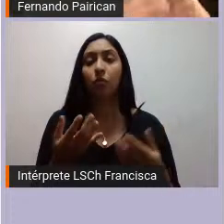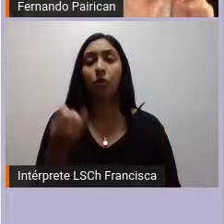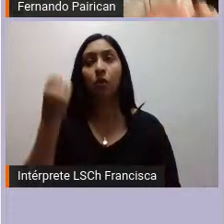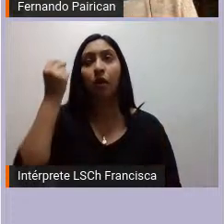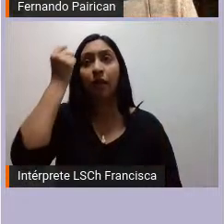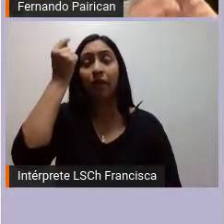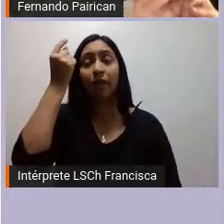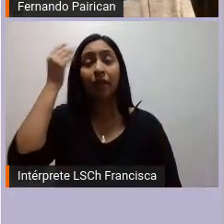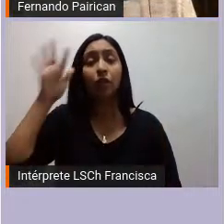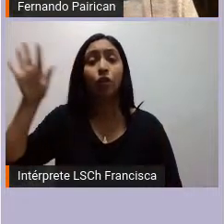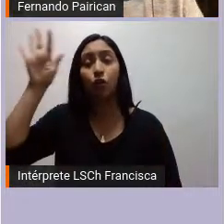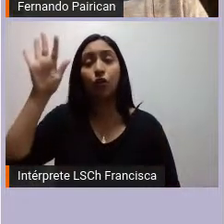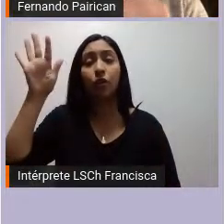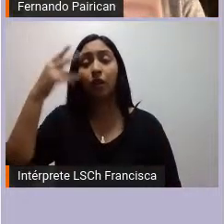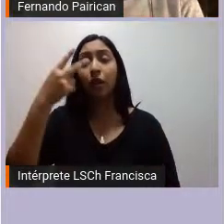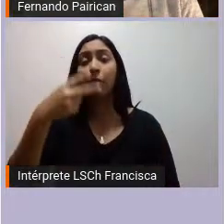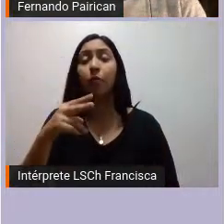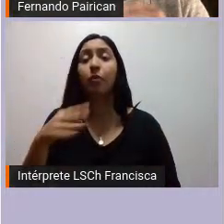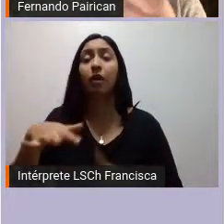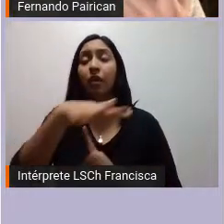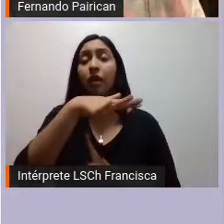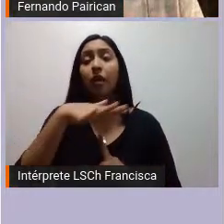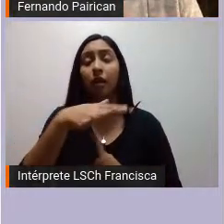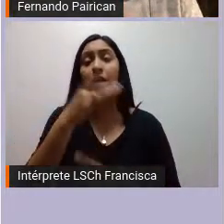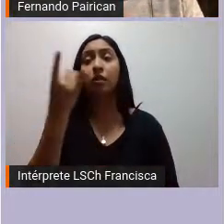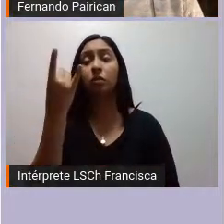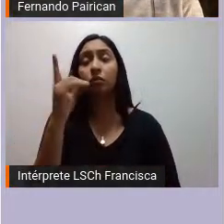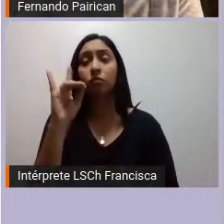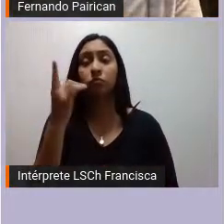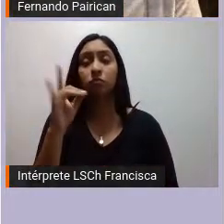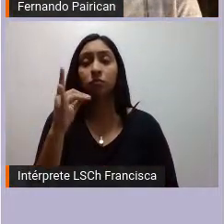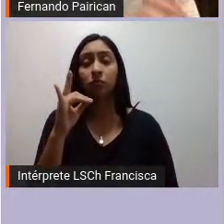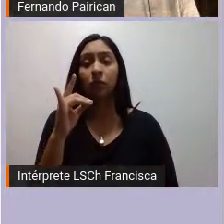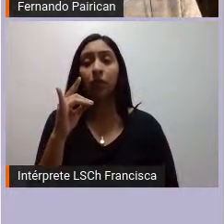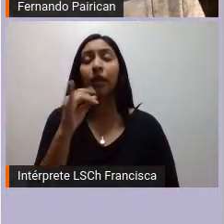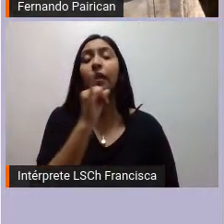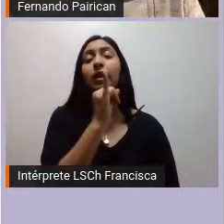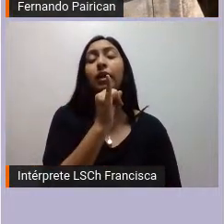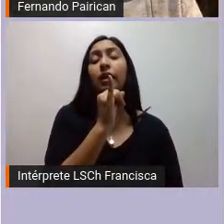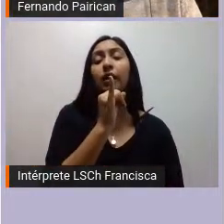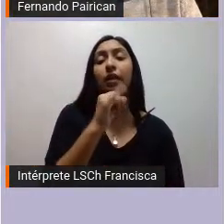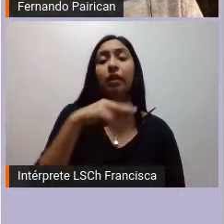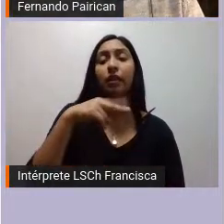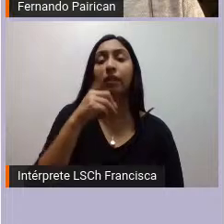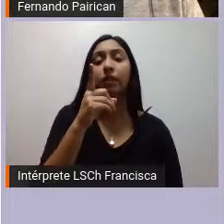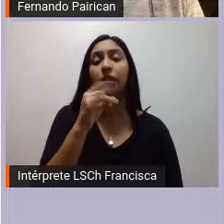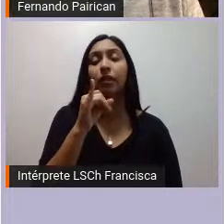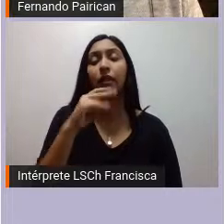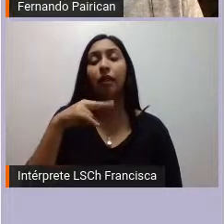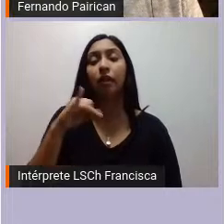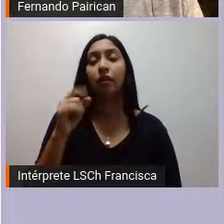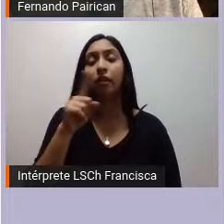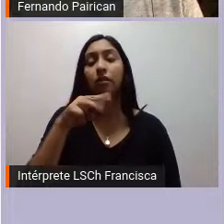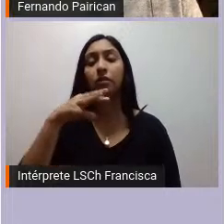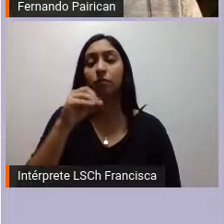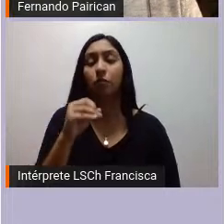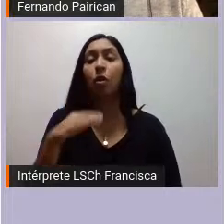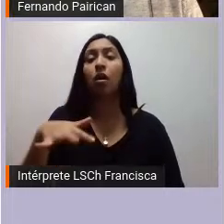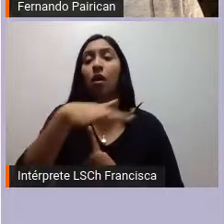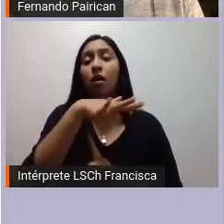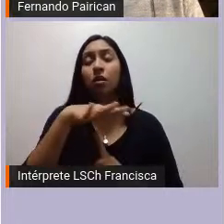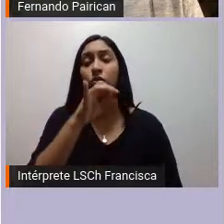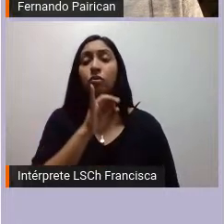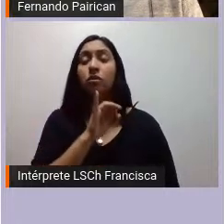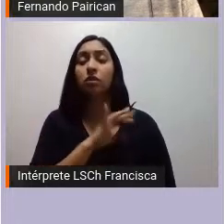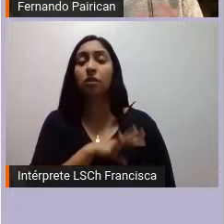puede ser en el caso boliviano el indianismo en el caso mapuche un mapuchismo en el caso de los mayas el mayanismo estamos ante una ideología propia